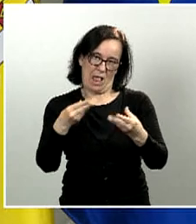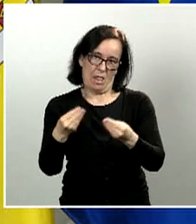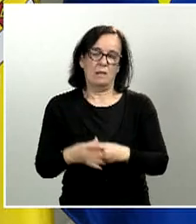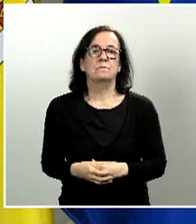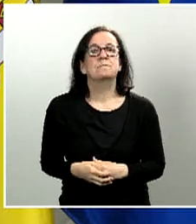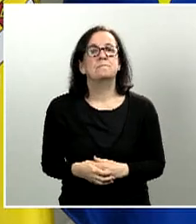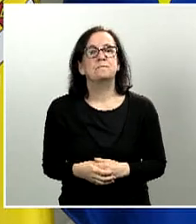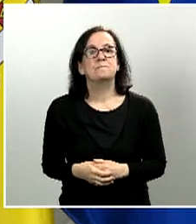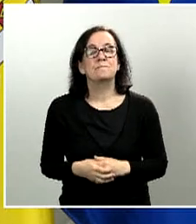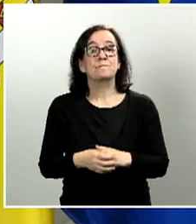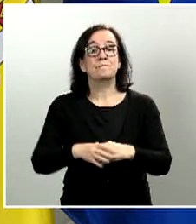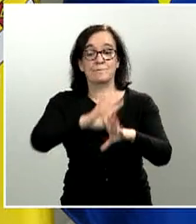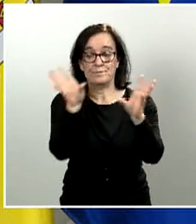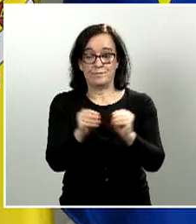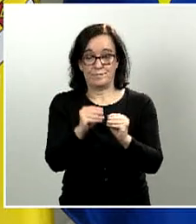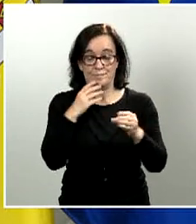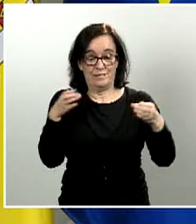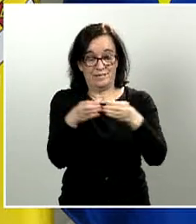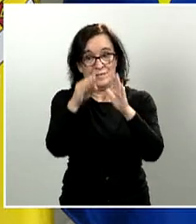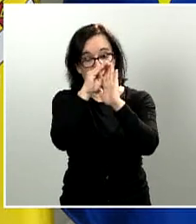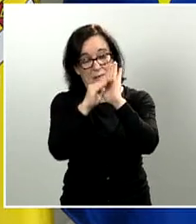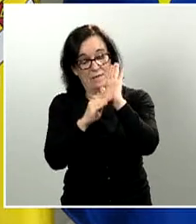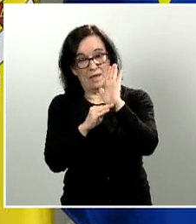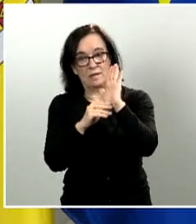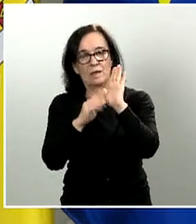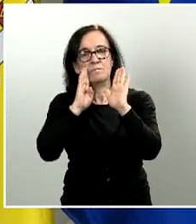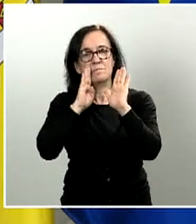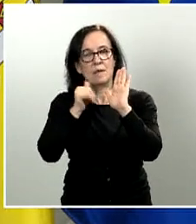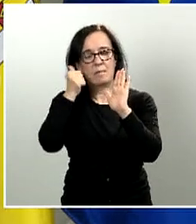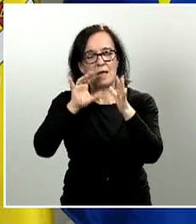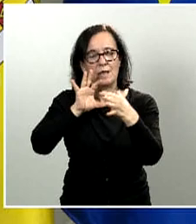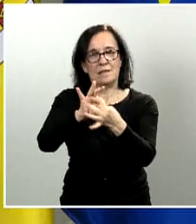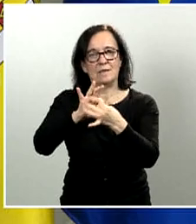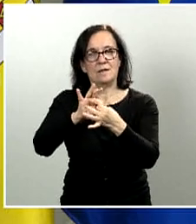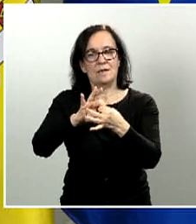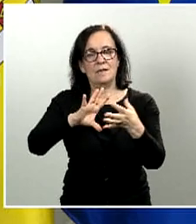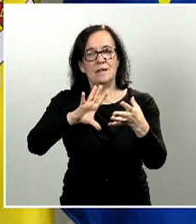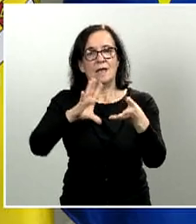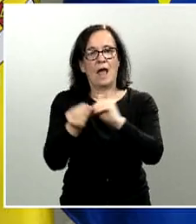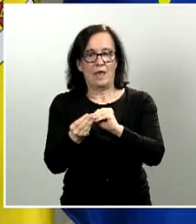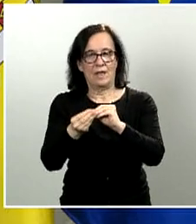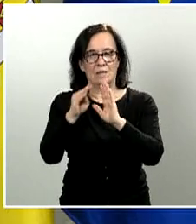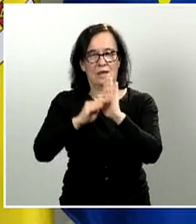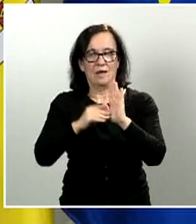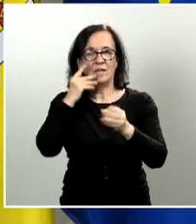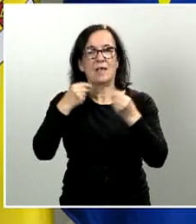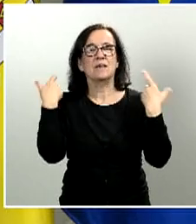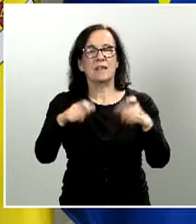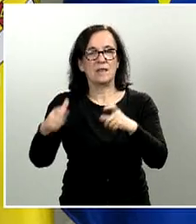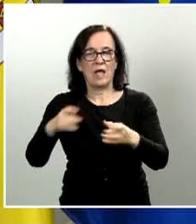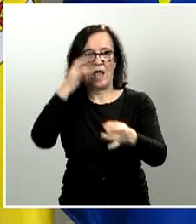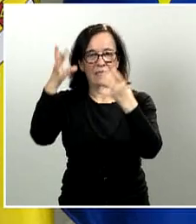Finalmente, hay un conjunto de medidas que se refieren a o que adaptan la normativa aplicable a determinados sectores o actividades productivas.